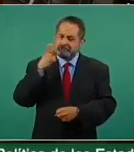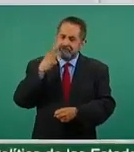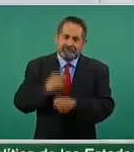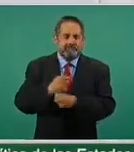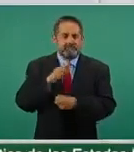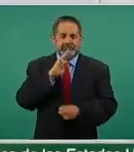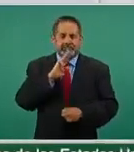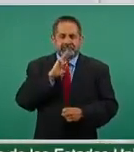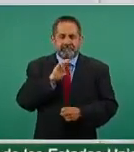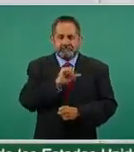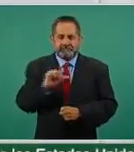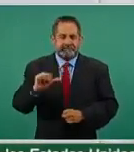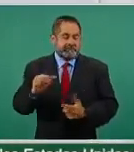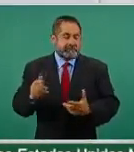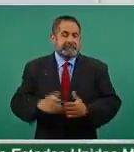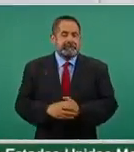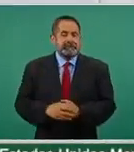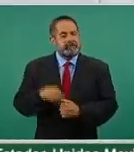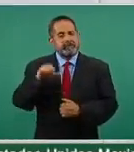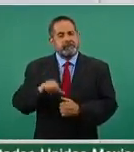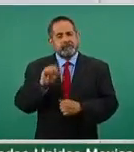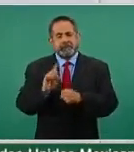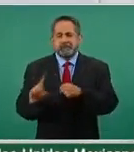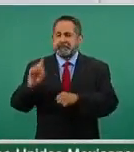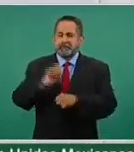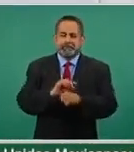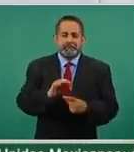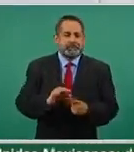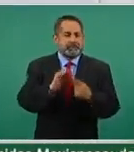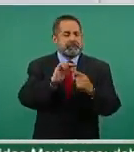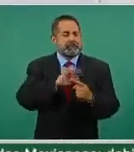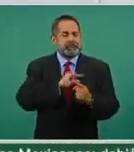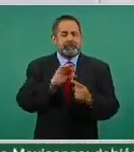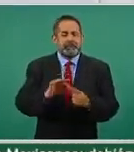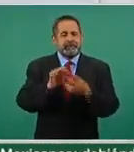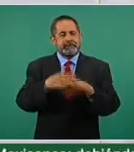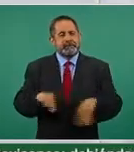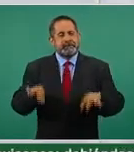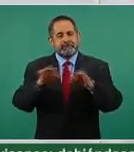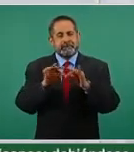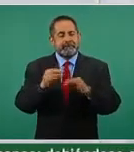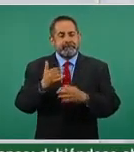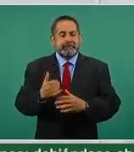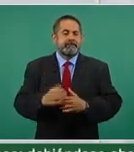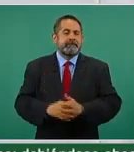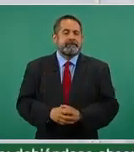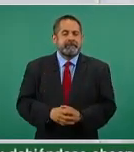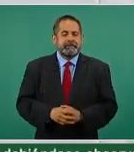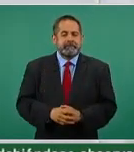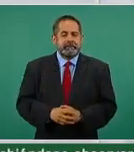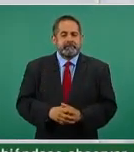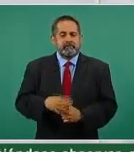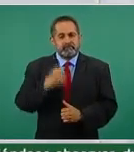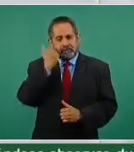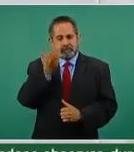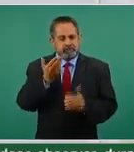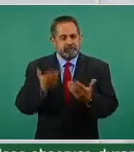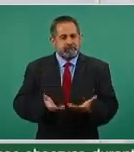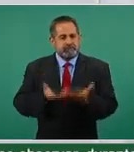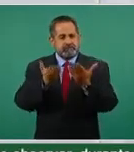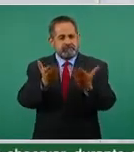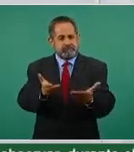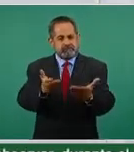Entonces, es un día muy especial y queremos ofrecer